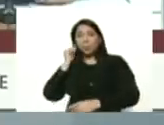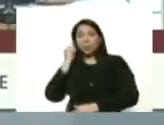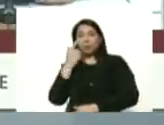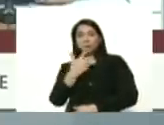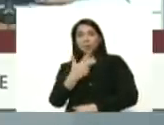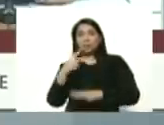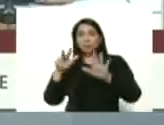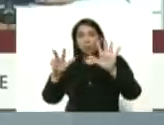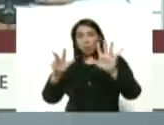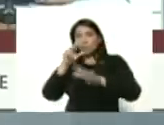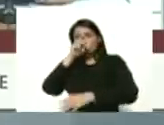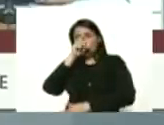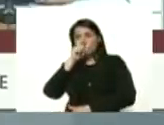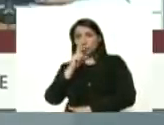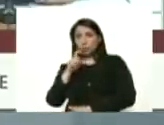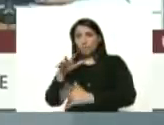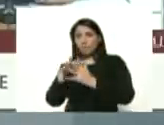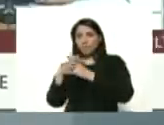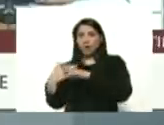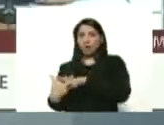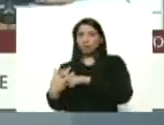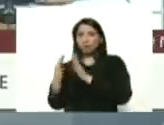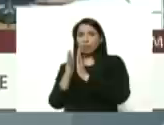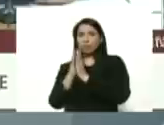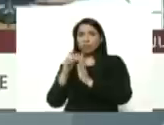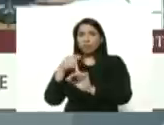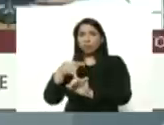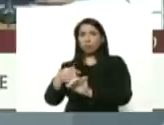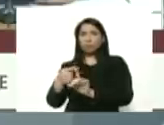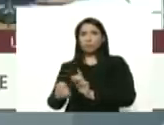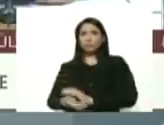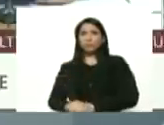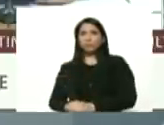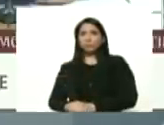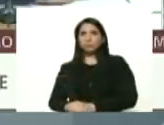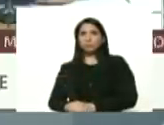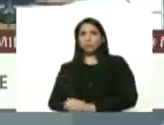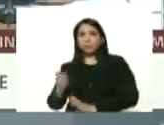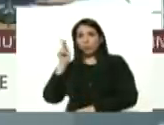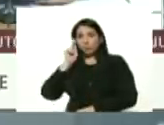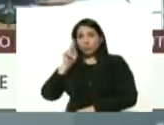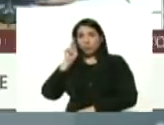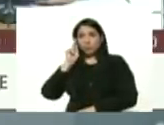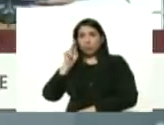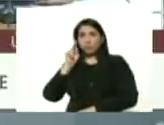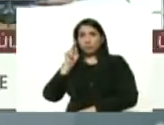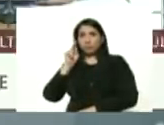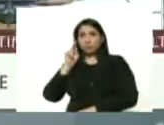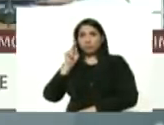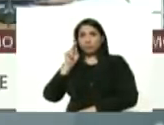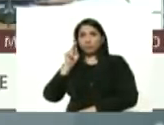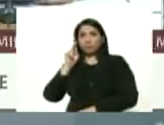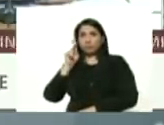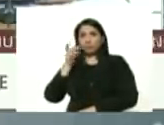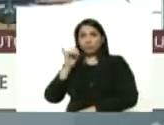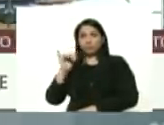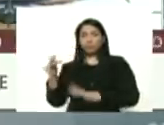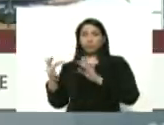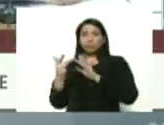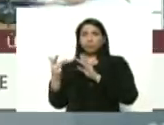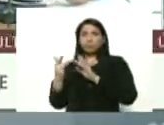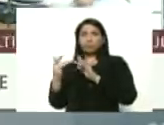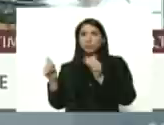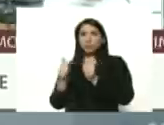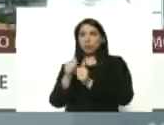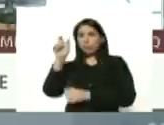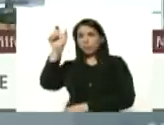38 años barrio Santa Cruz del Este es docente maestra tuvo contacto con